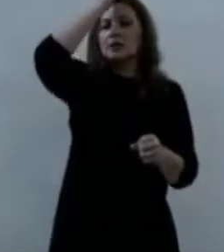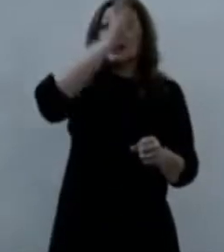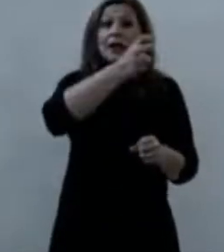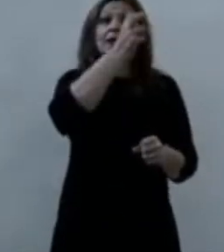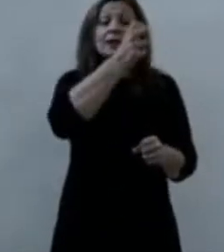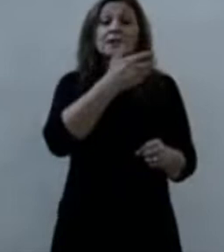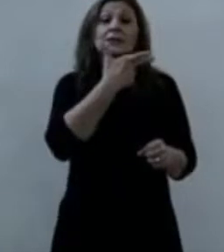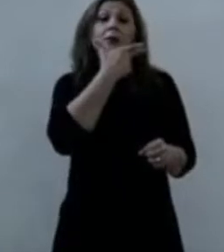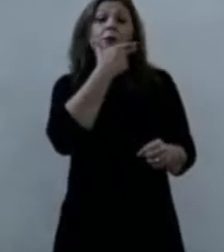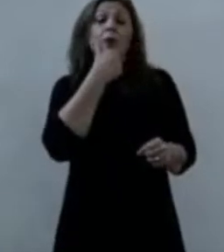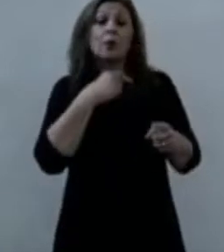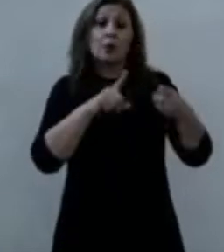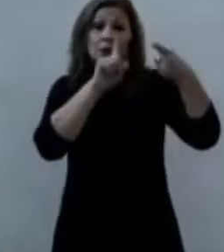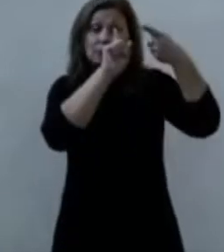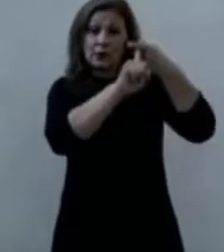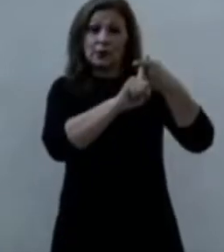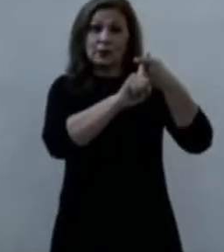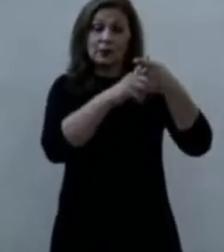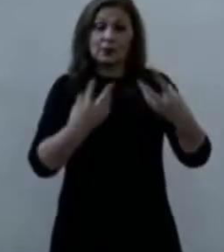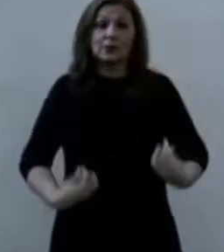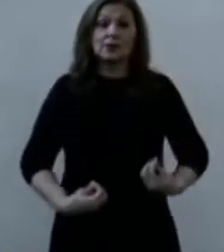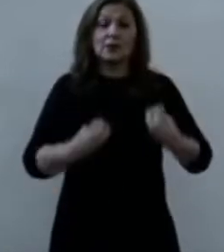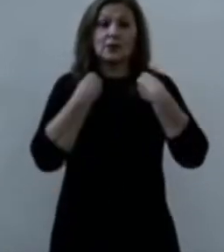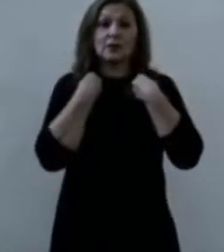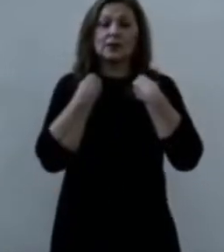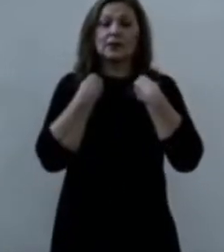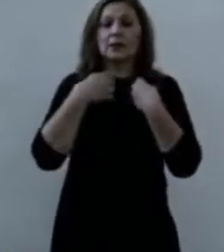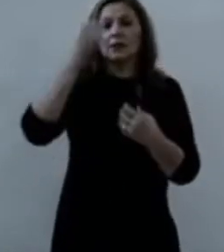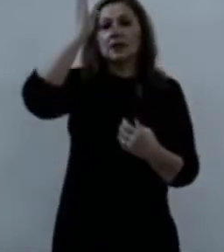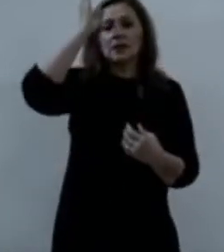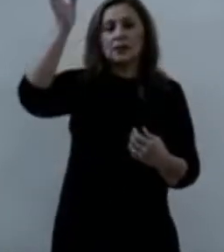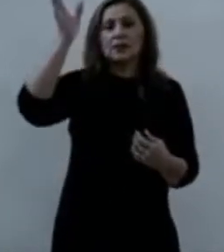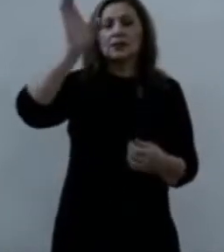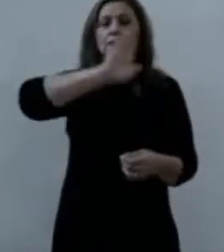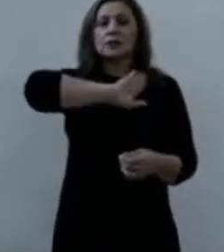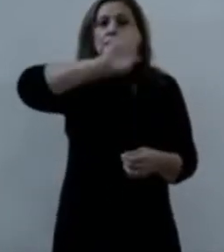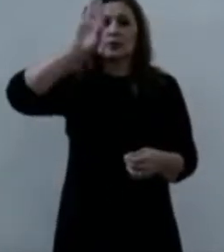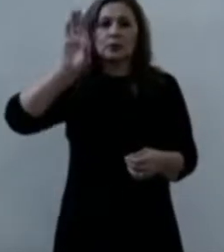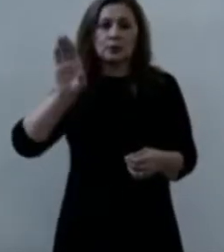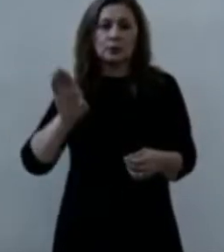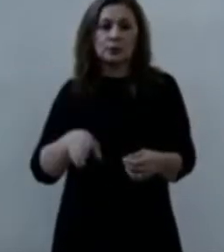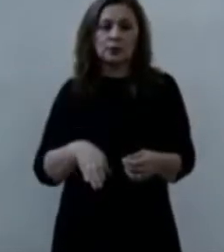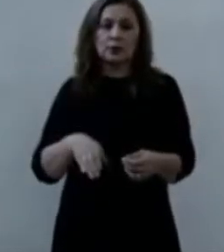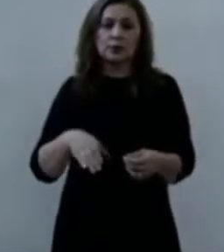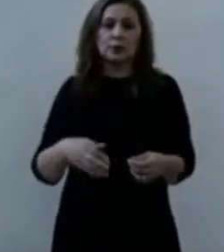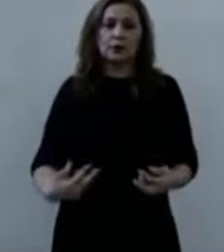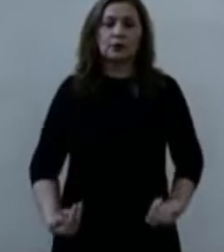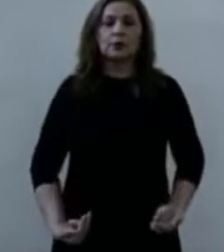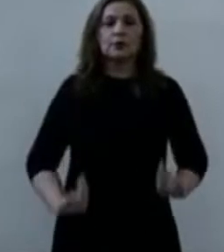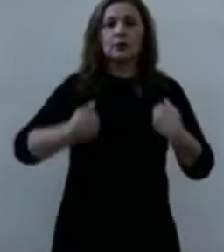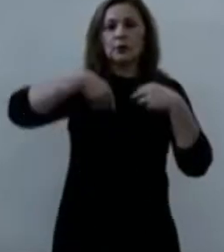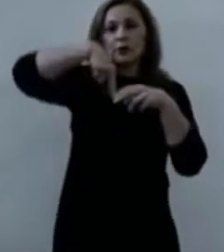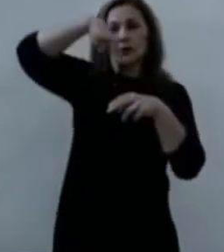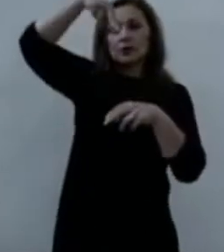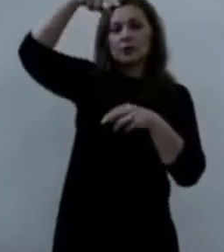Cristo murió. Cristo resucitó.